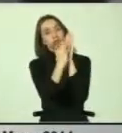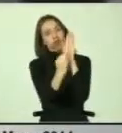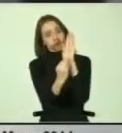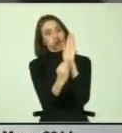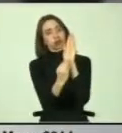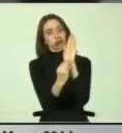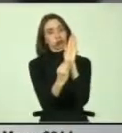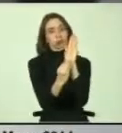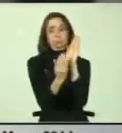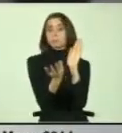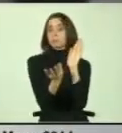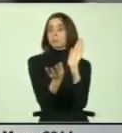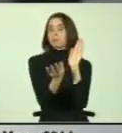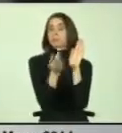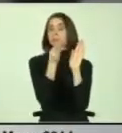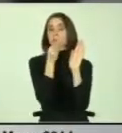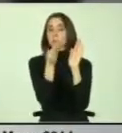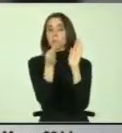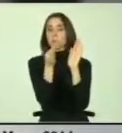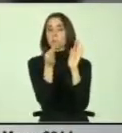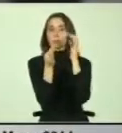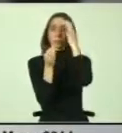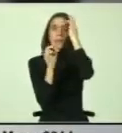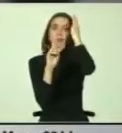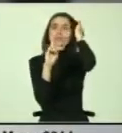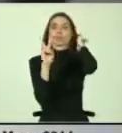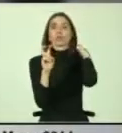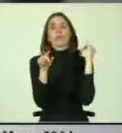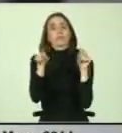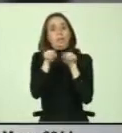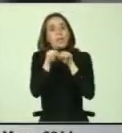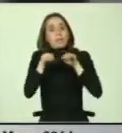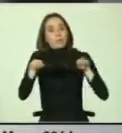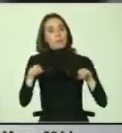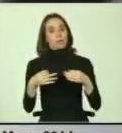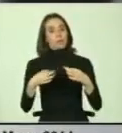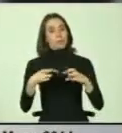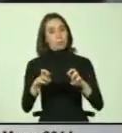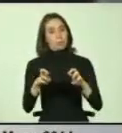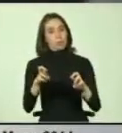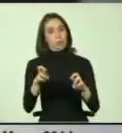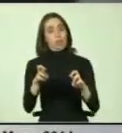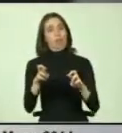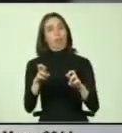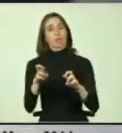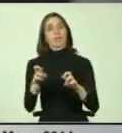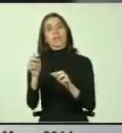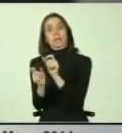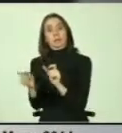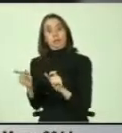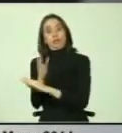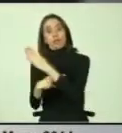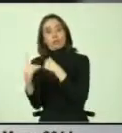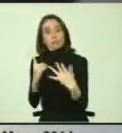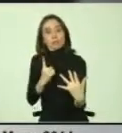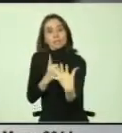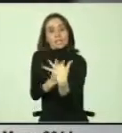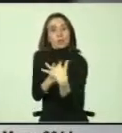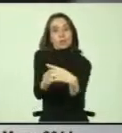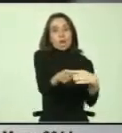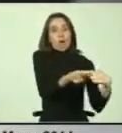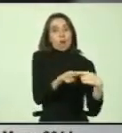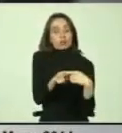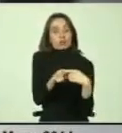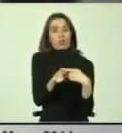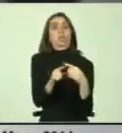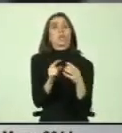Así podemos decir que en lo que dice relación a la igualdad de oportunidades y a la inclusión social de las personas con discapacidad, tiene un alto